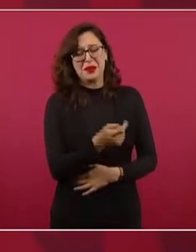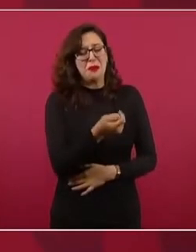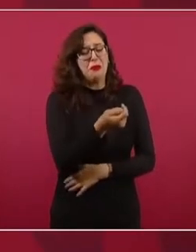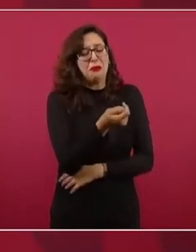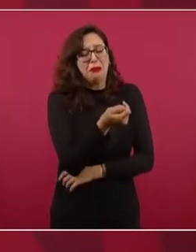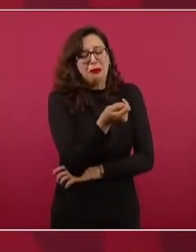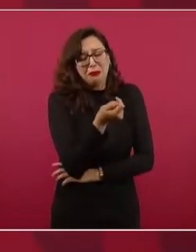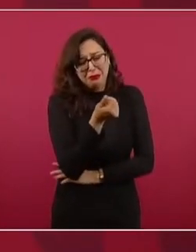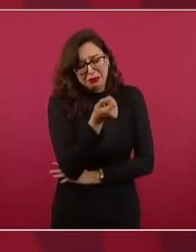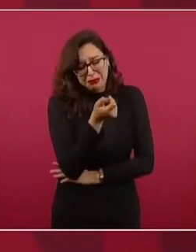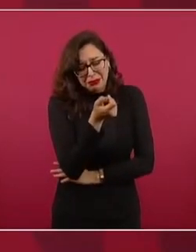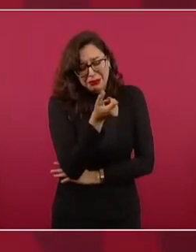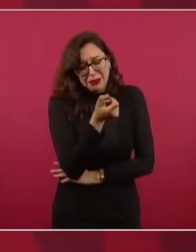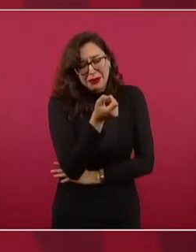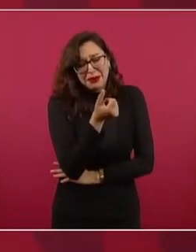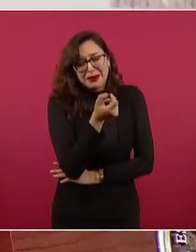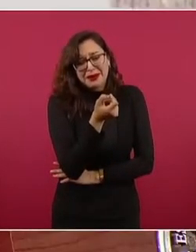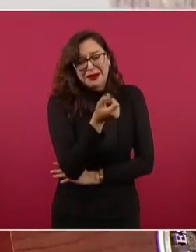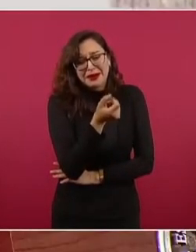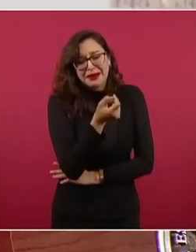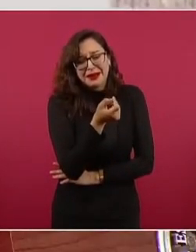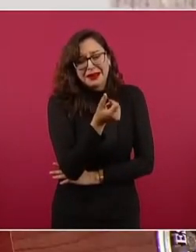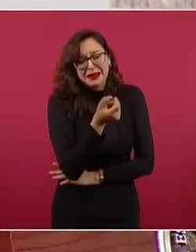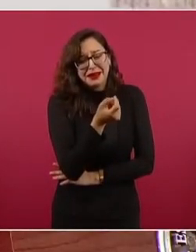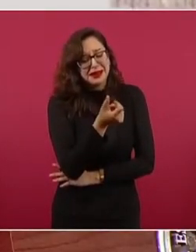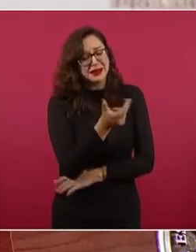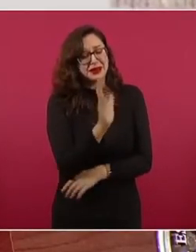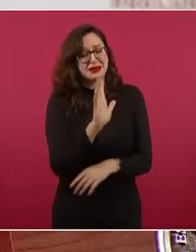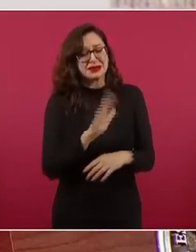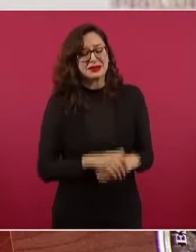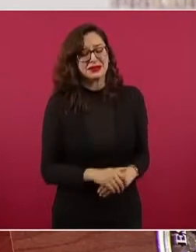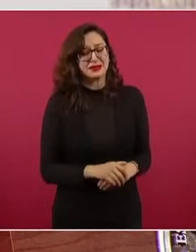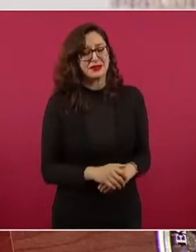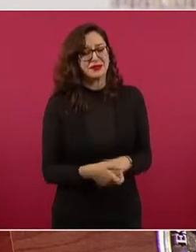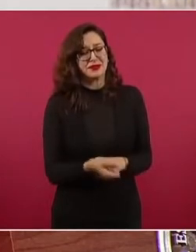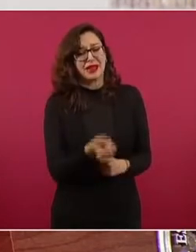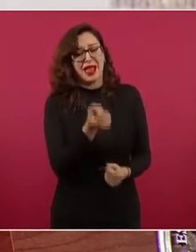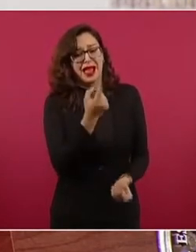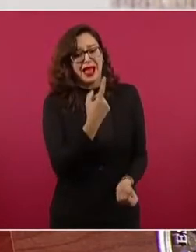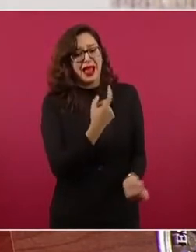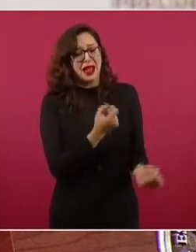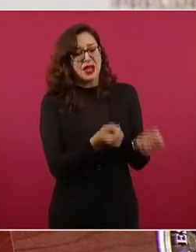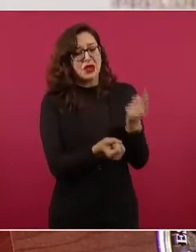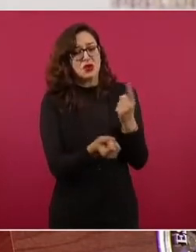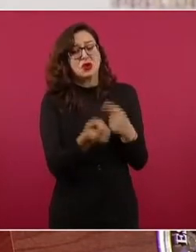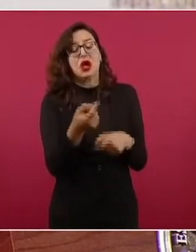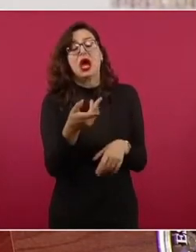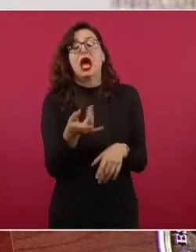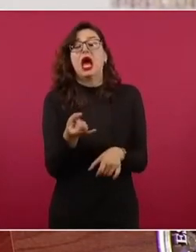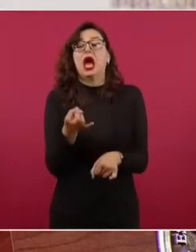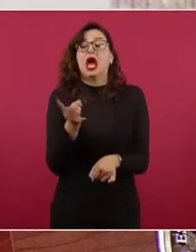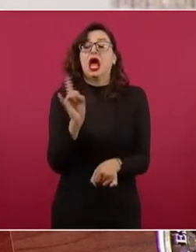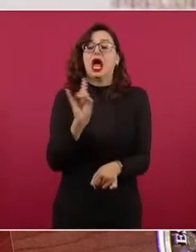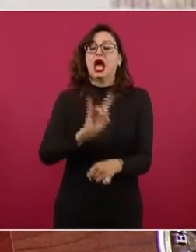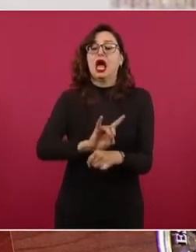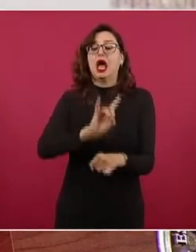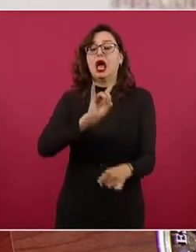poquitos. Y eso era para pagar una cuota de supuesta pluralidad.